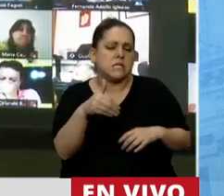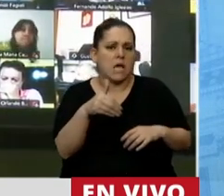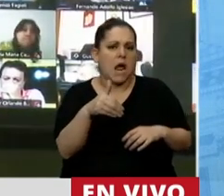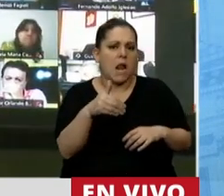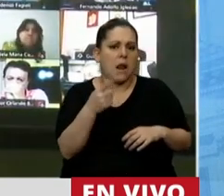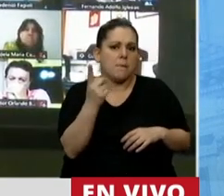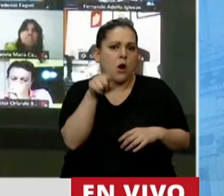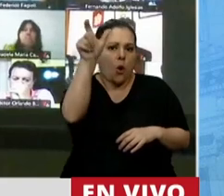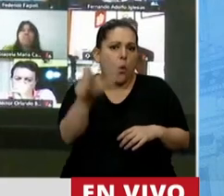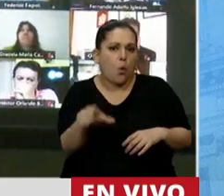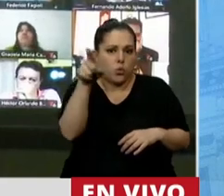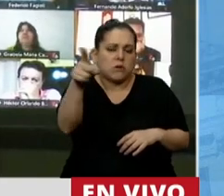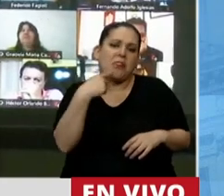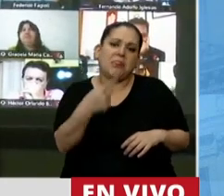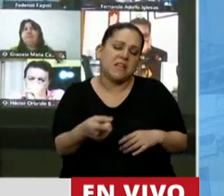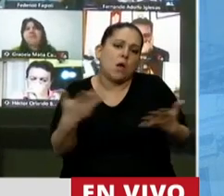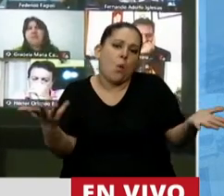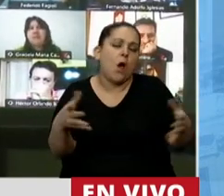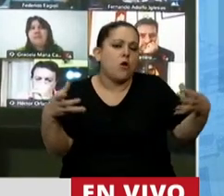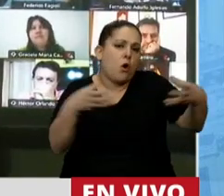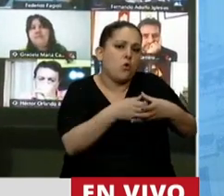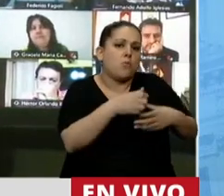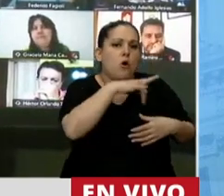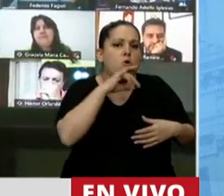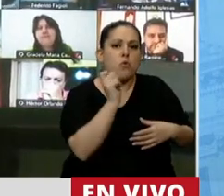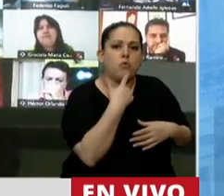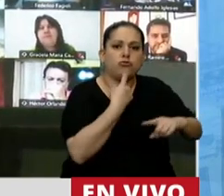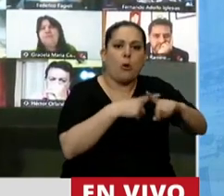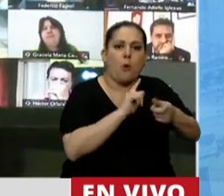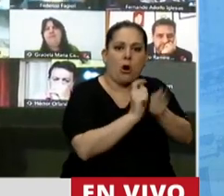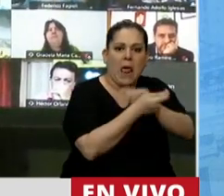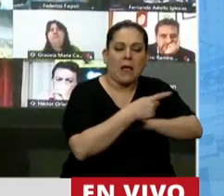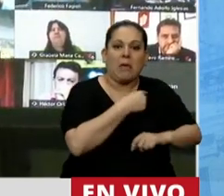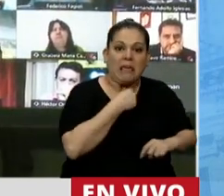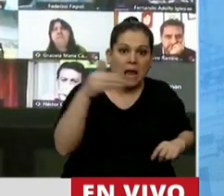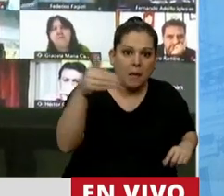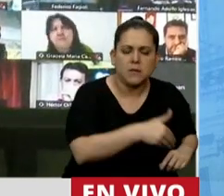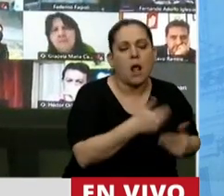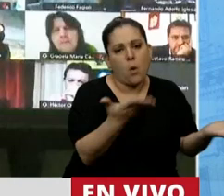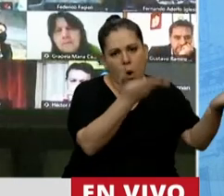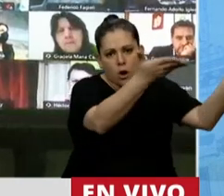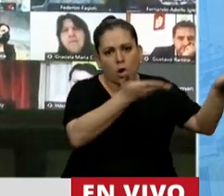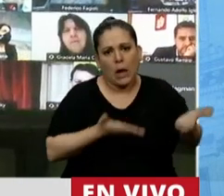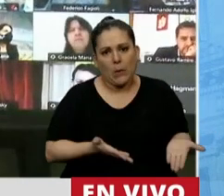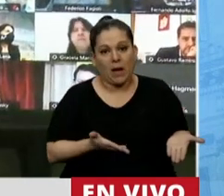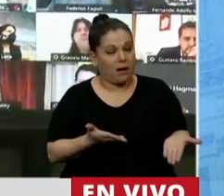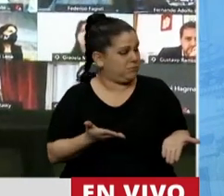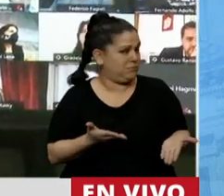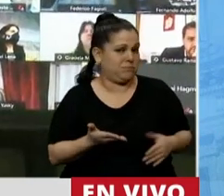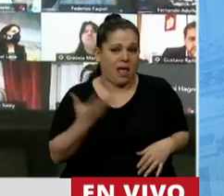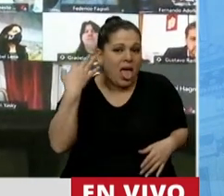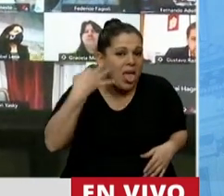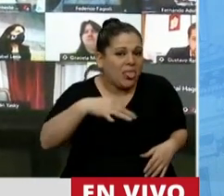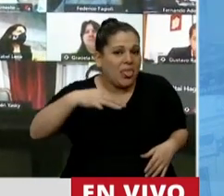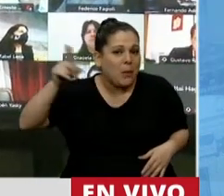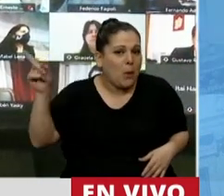usted, Presidente, declara, bueno, si juntos por el cambio quiere sesionar presencialmente, que vengan. Los que tienen que venir no